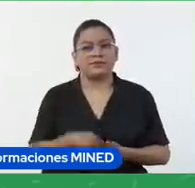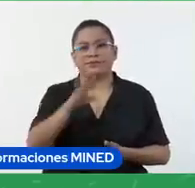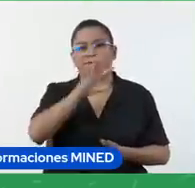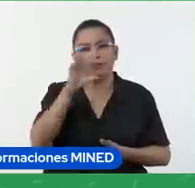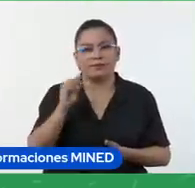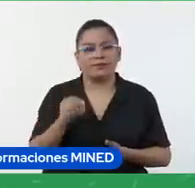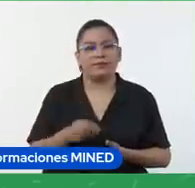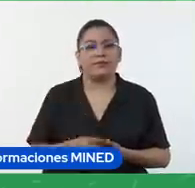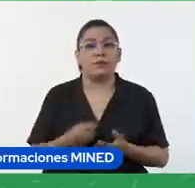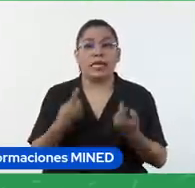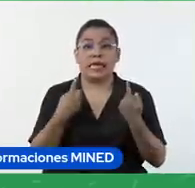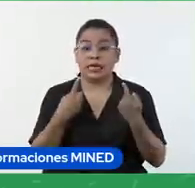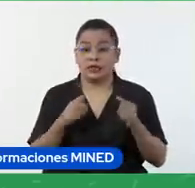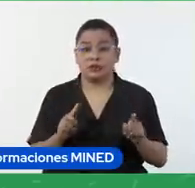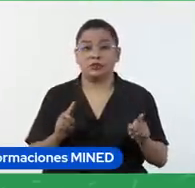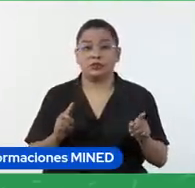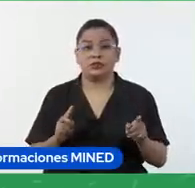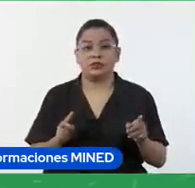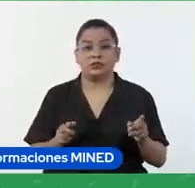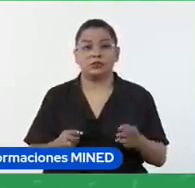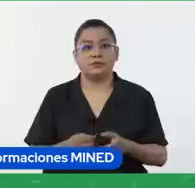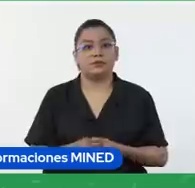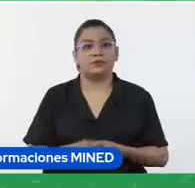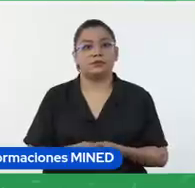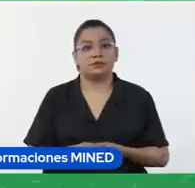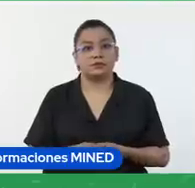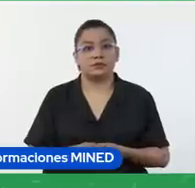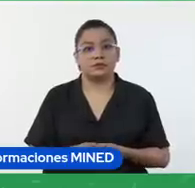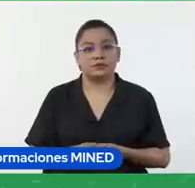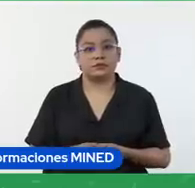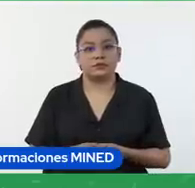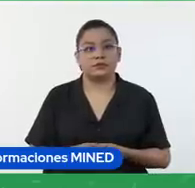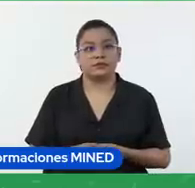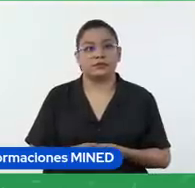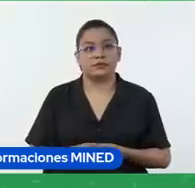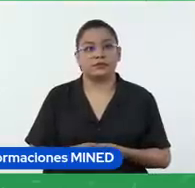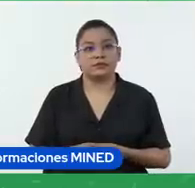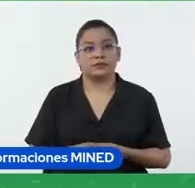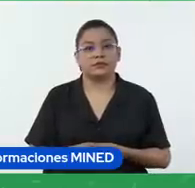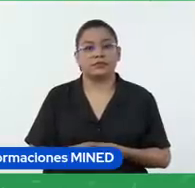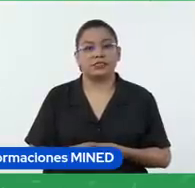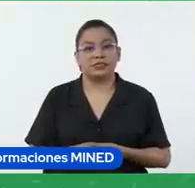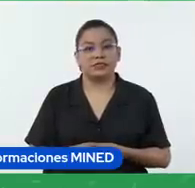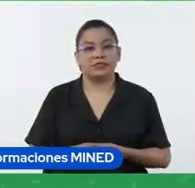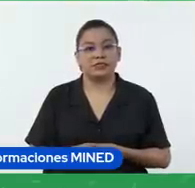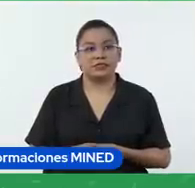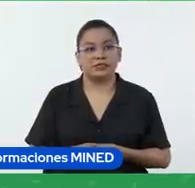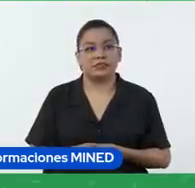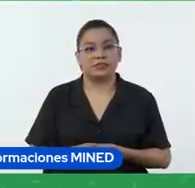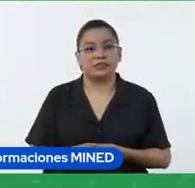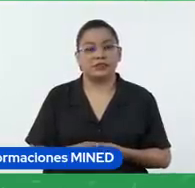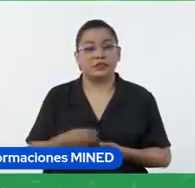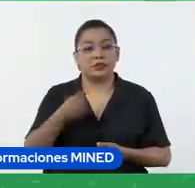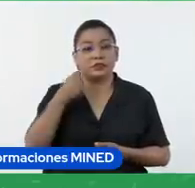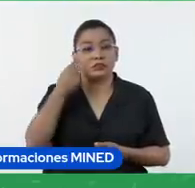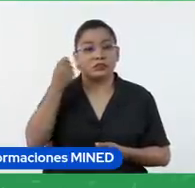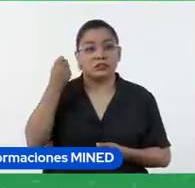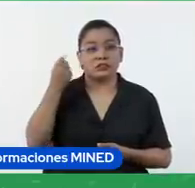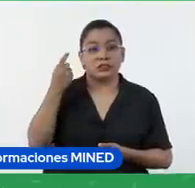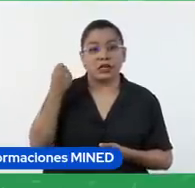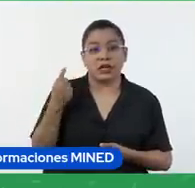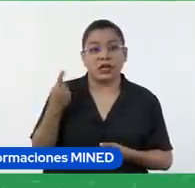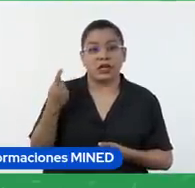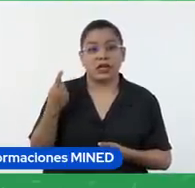pero para eso necesito evaluar si comprendieron lo que vimos en las clases anteriores